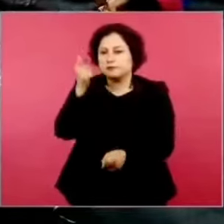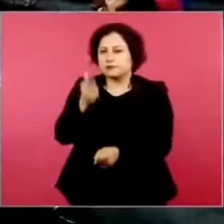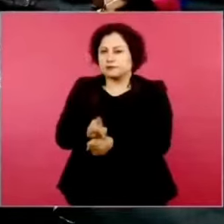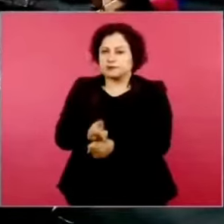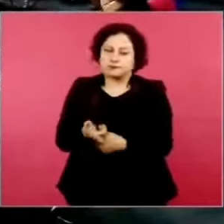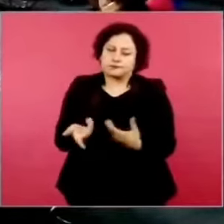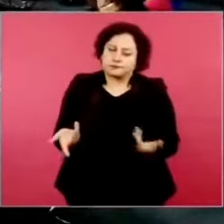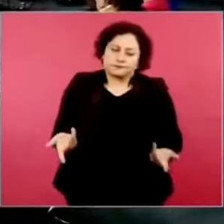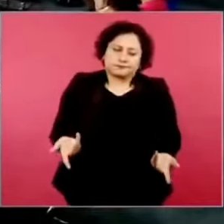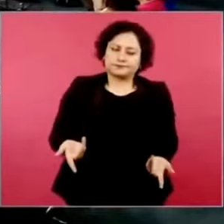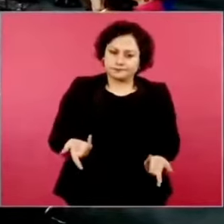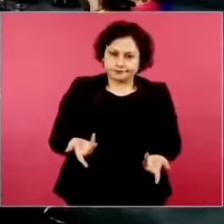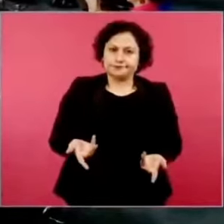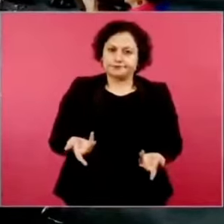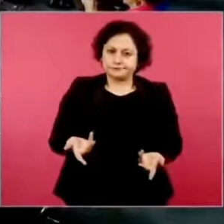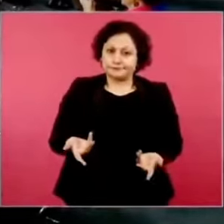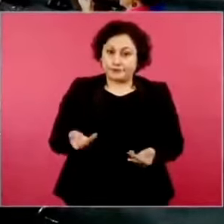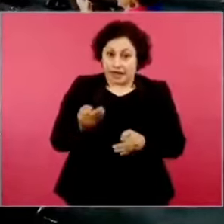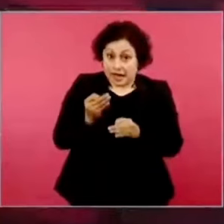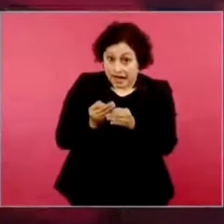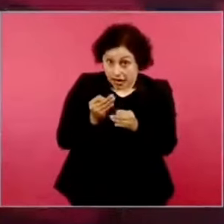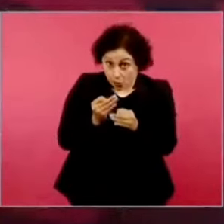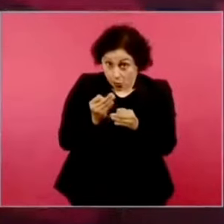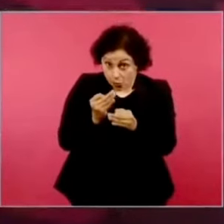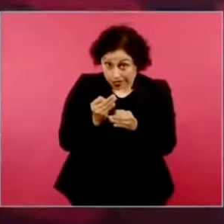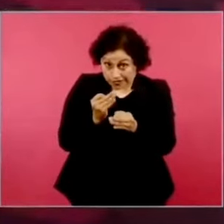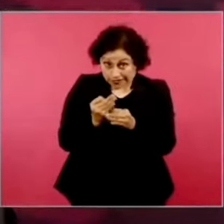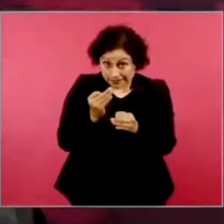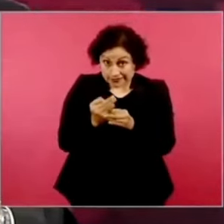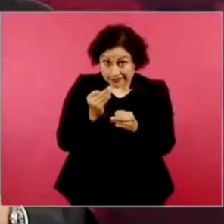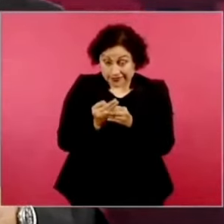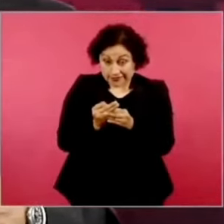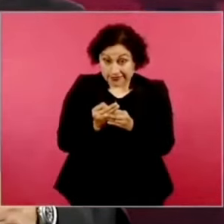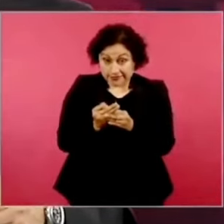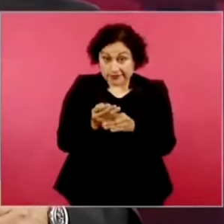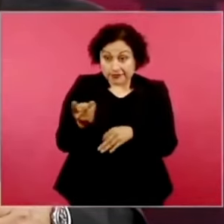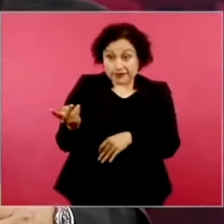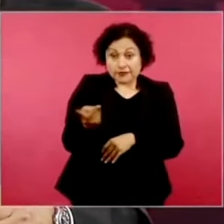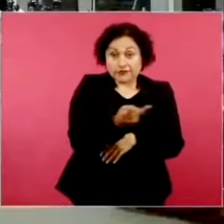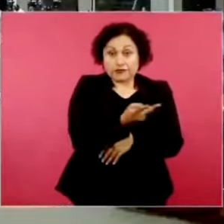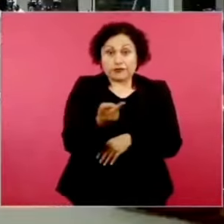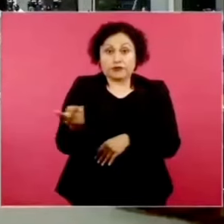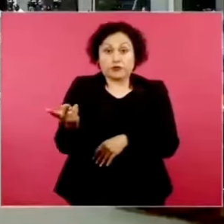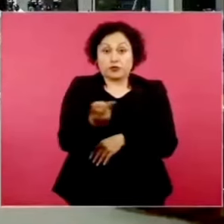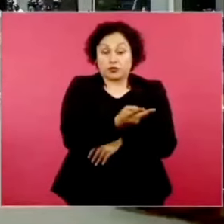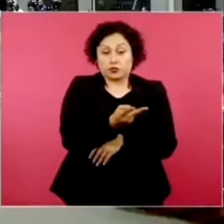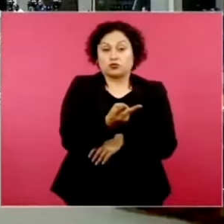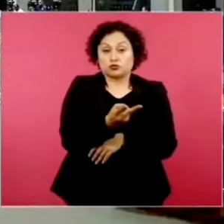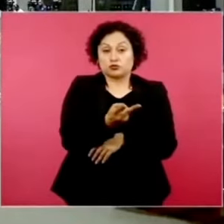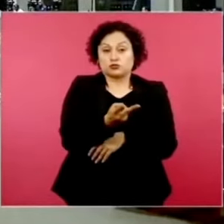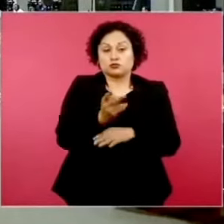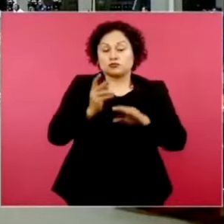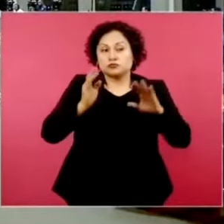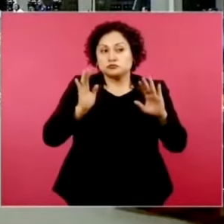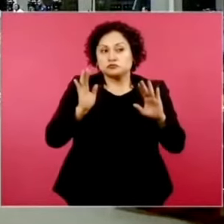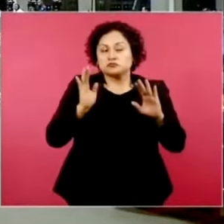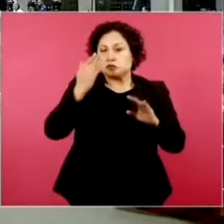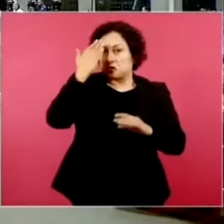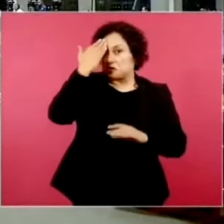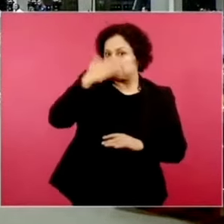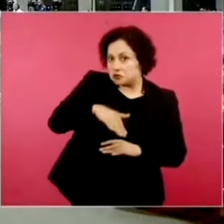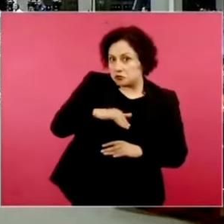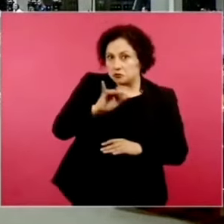en los últimos tiempos conscientes o de manera inconsciente